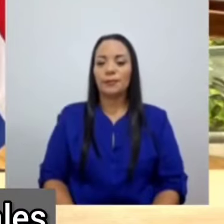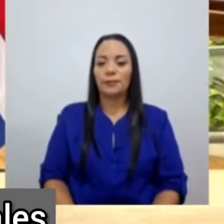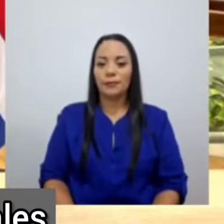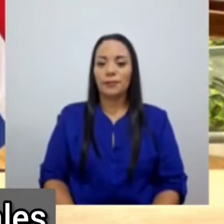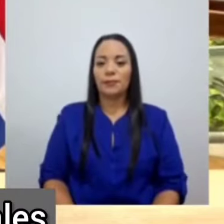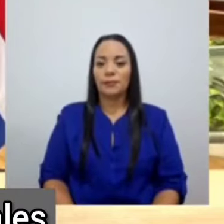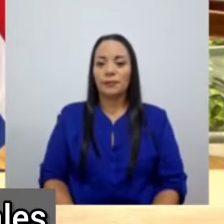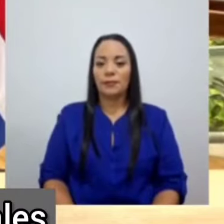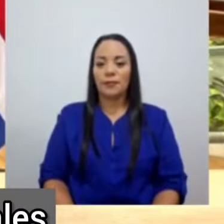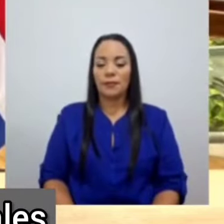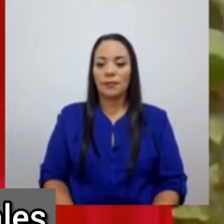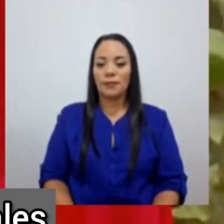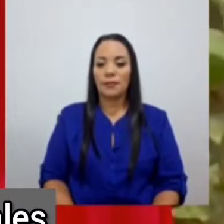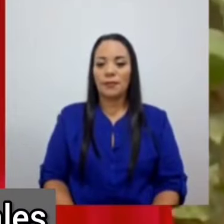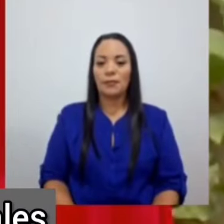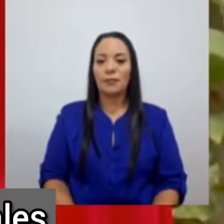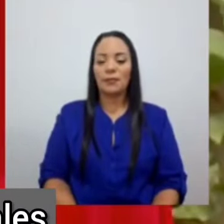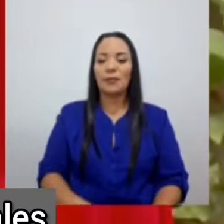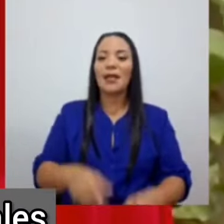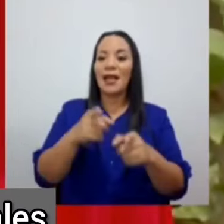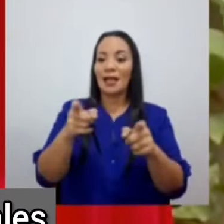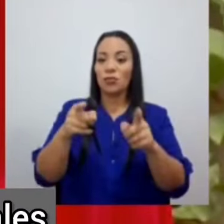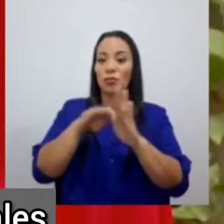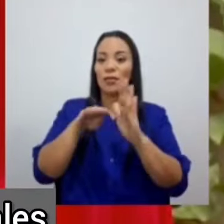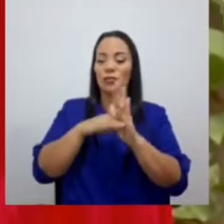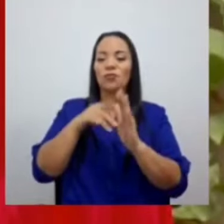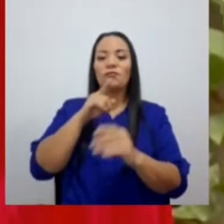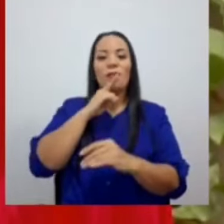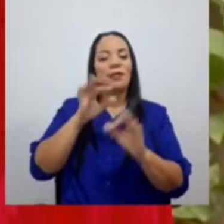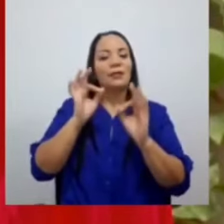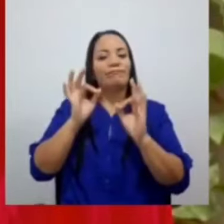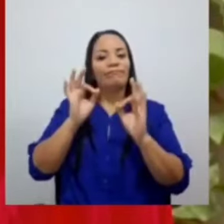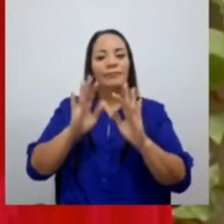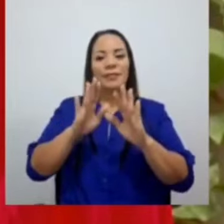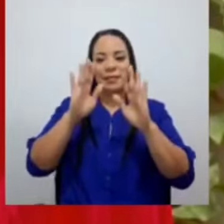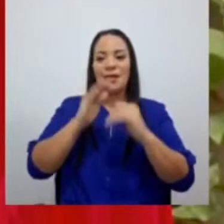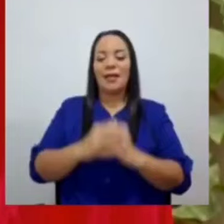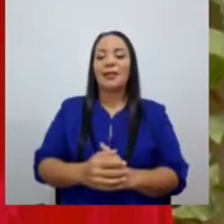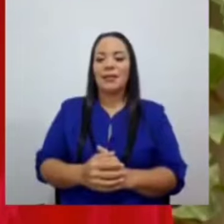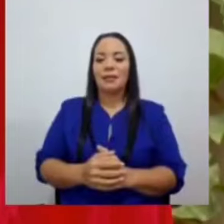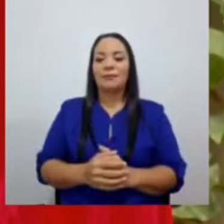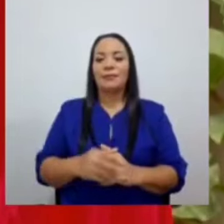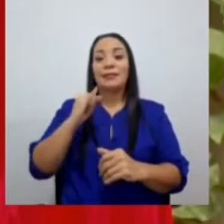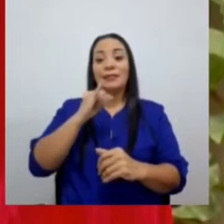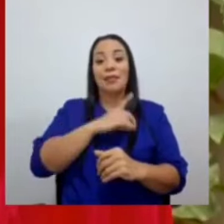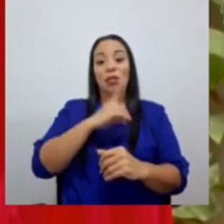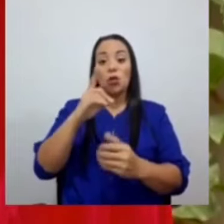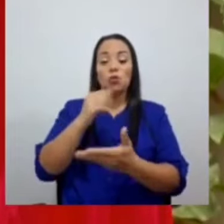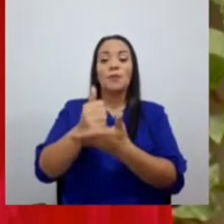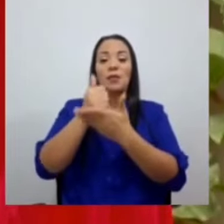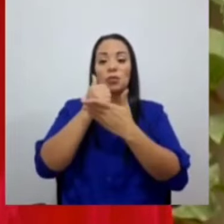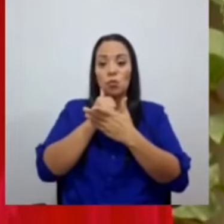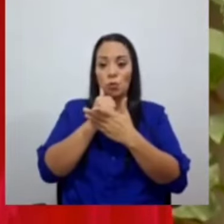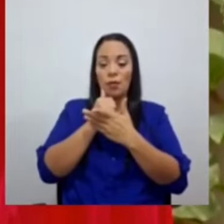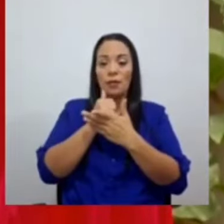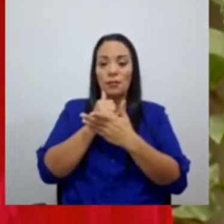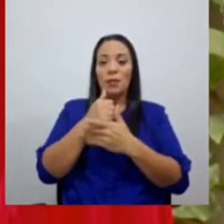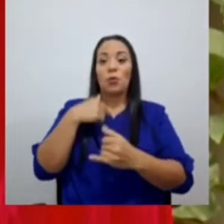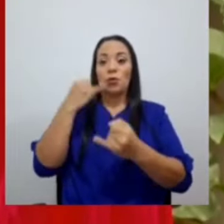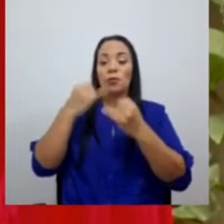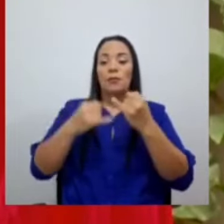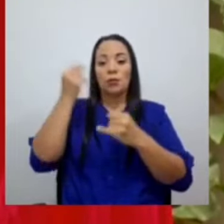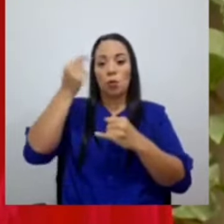datos son verdaderamente excepcionales. Y si Dios me ayuda, yo salré de este gobierno